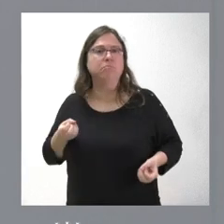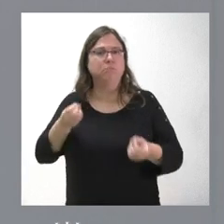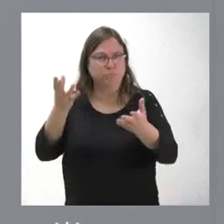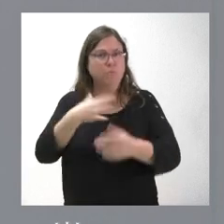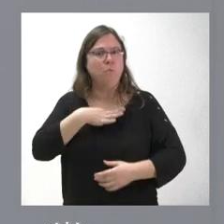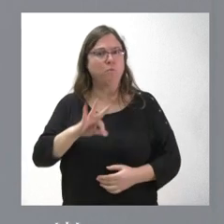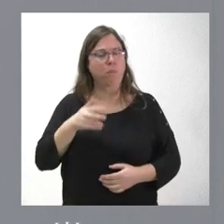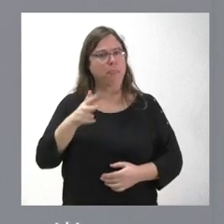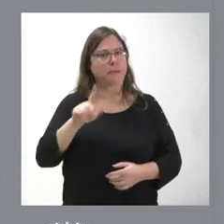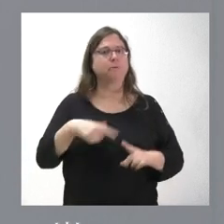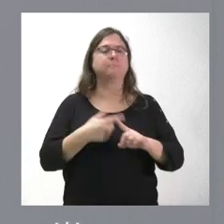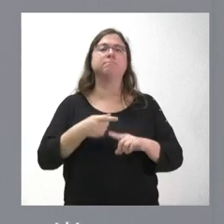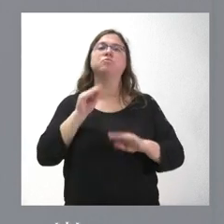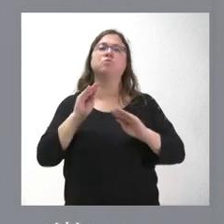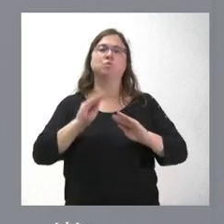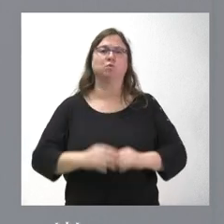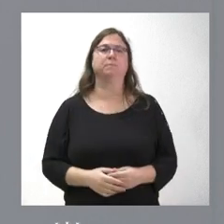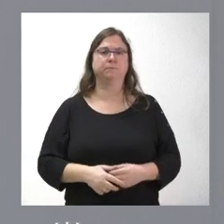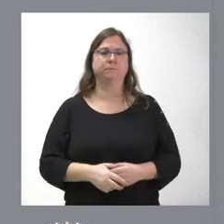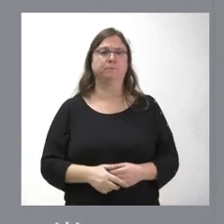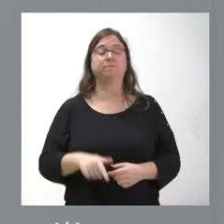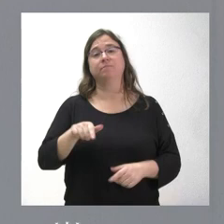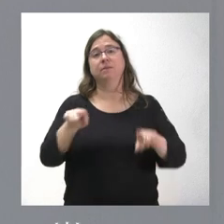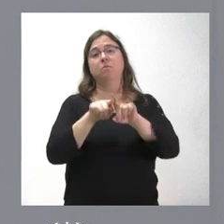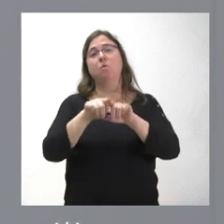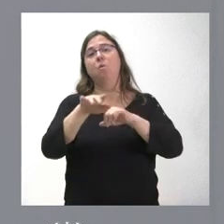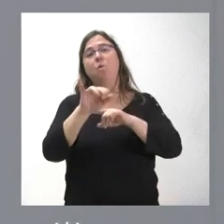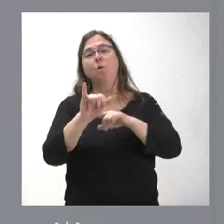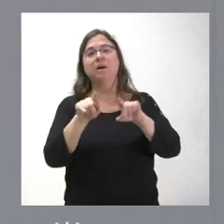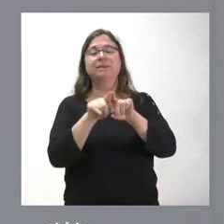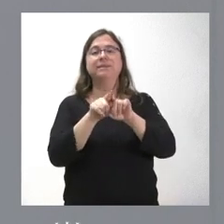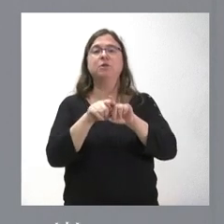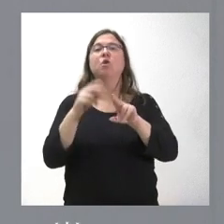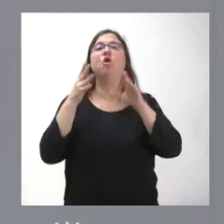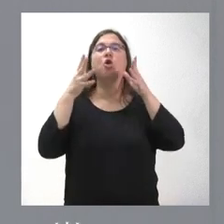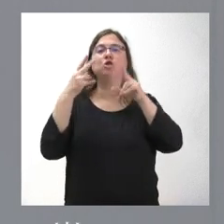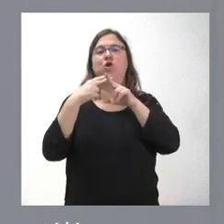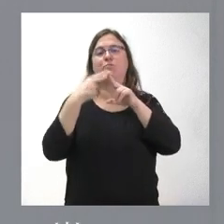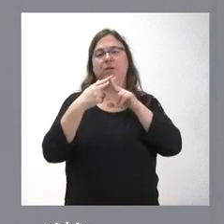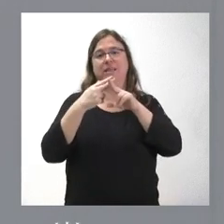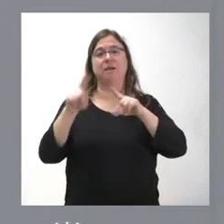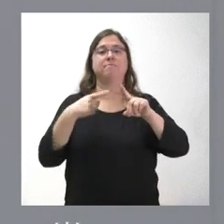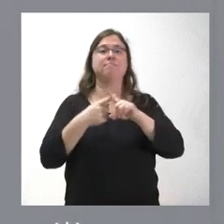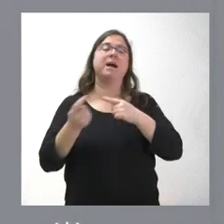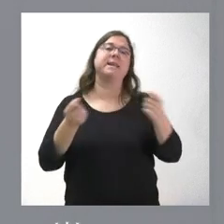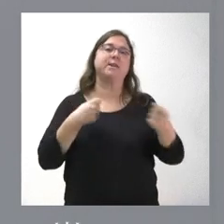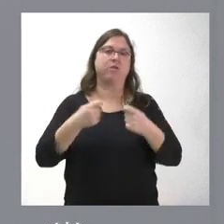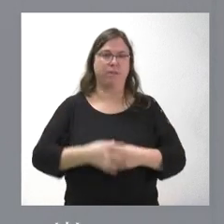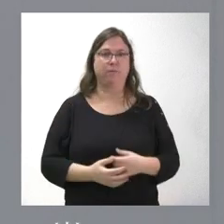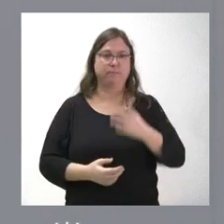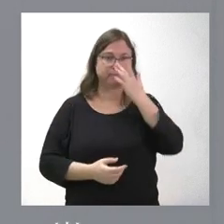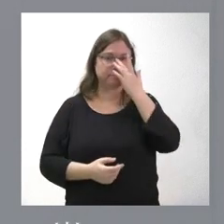posición en relación con la financiación autonómica. Por tanto, por el papel que tiene el Consejo de Política Fiscal y Financiera y que tiene esta negociación multilateral.